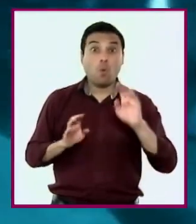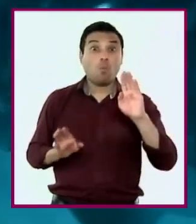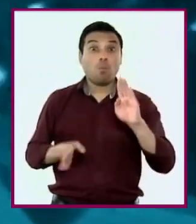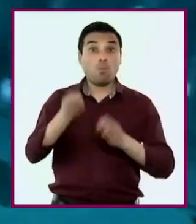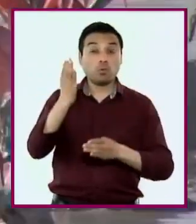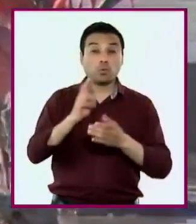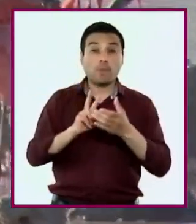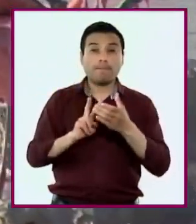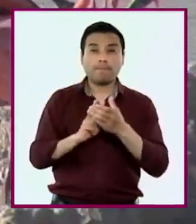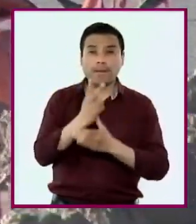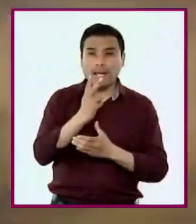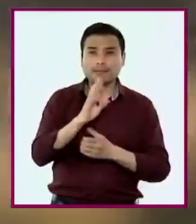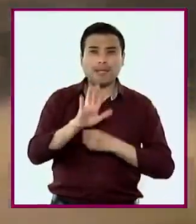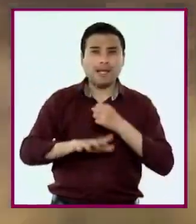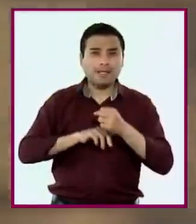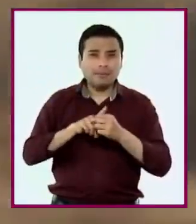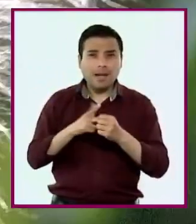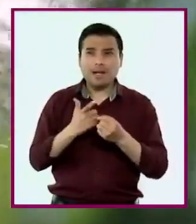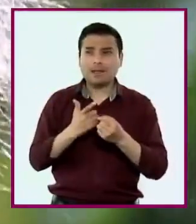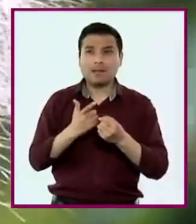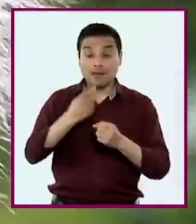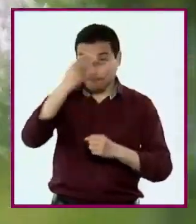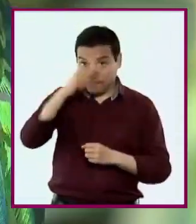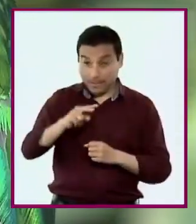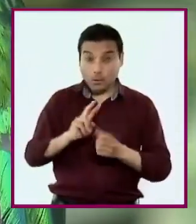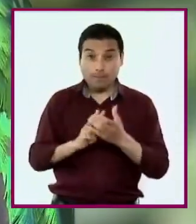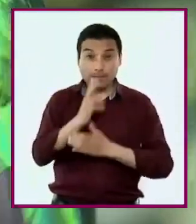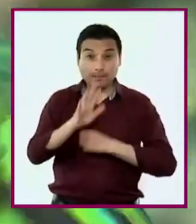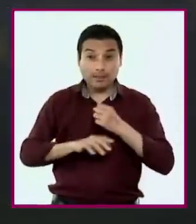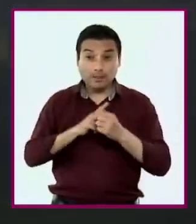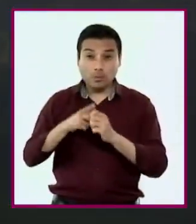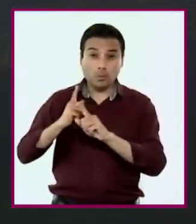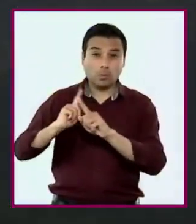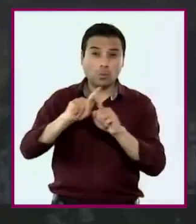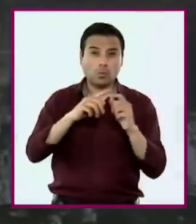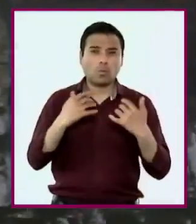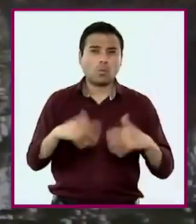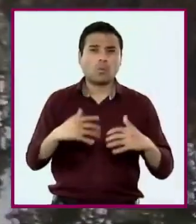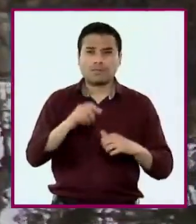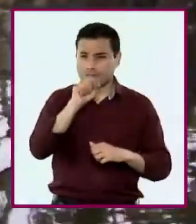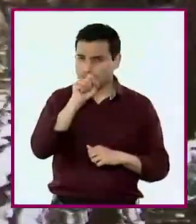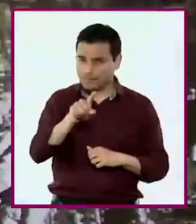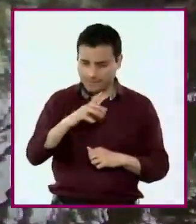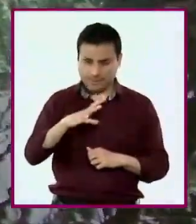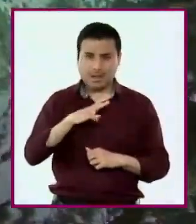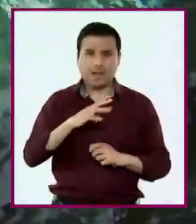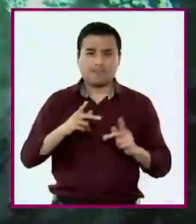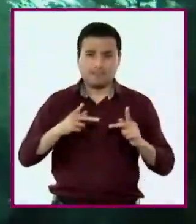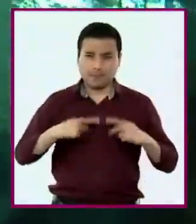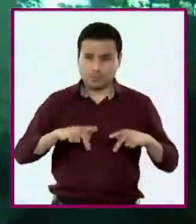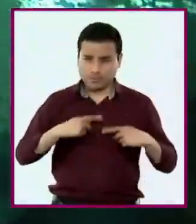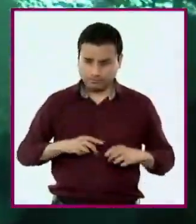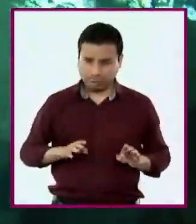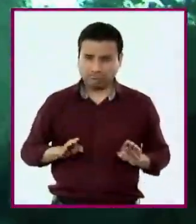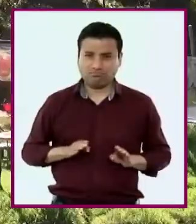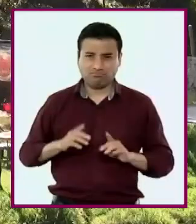la megadiversidad de México se enlazan con la diversidad cultural, conformando parte del patrimonio biocultural.